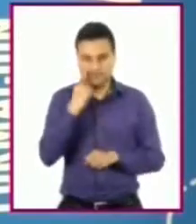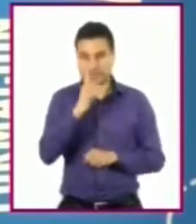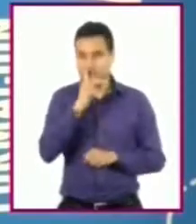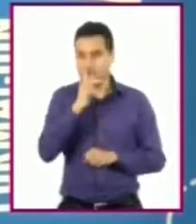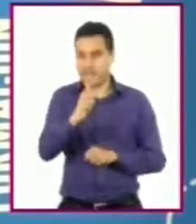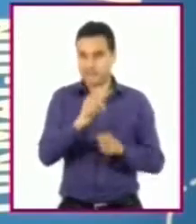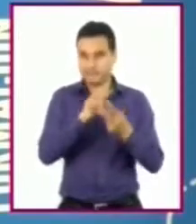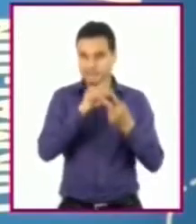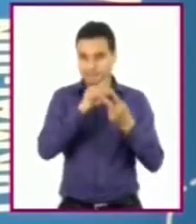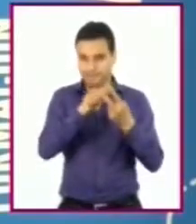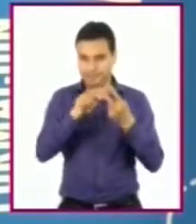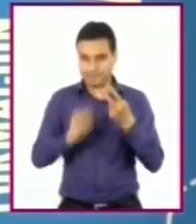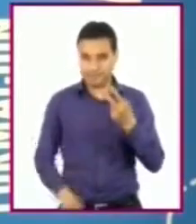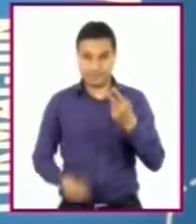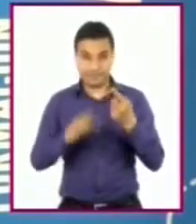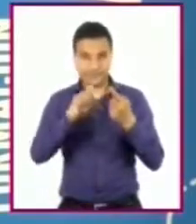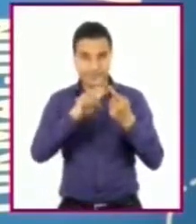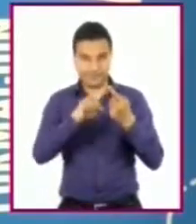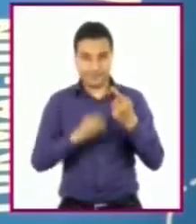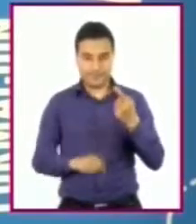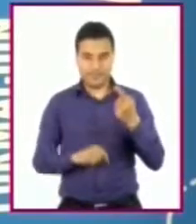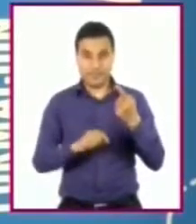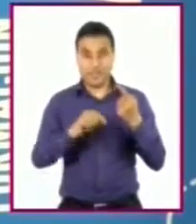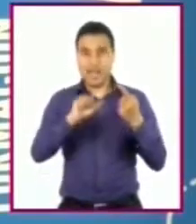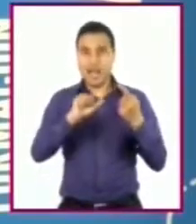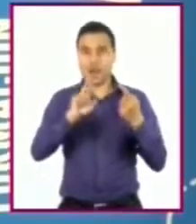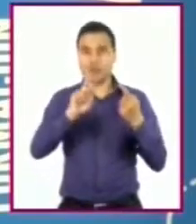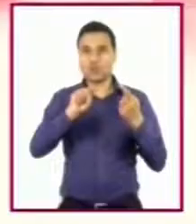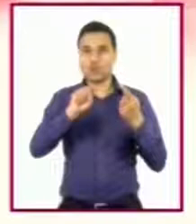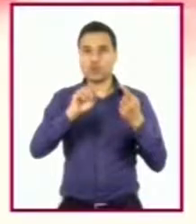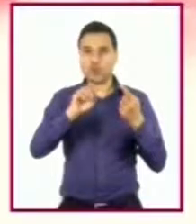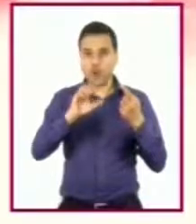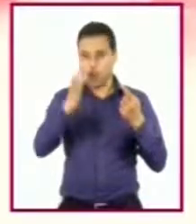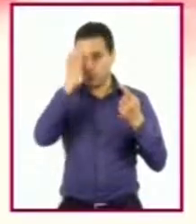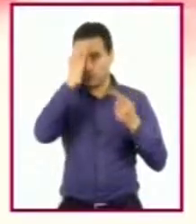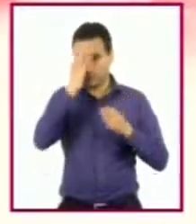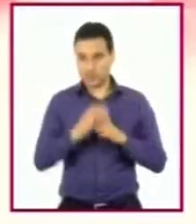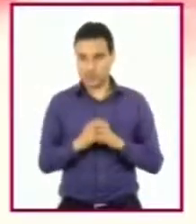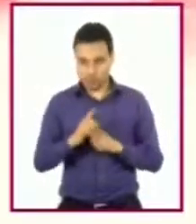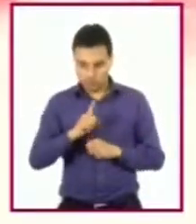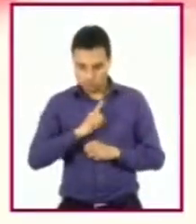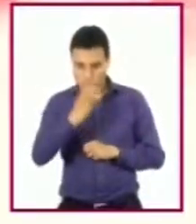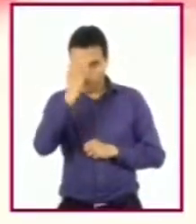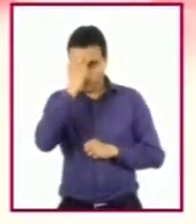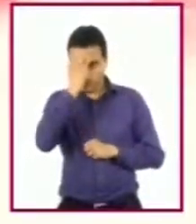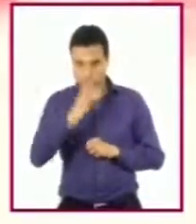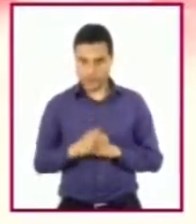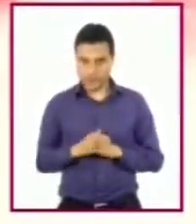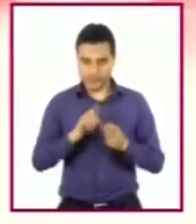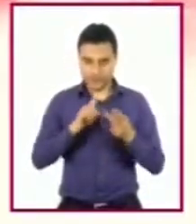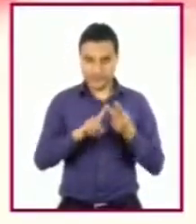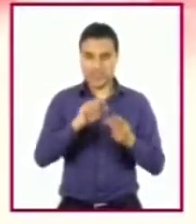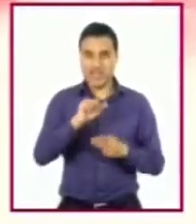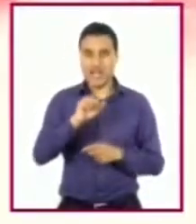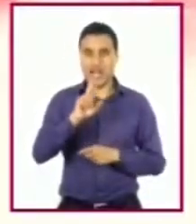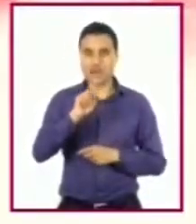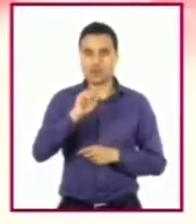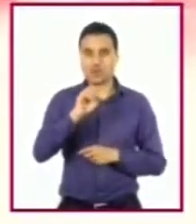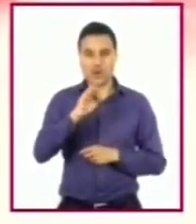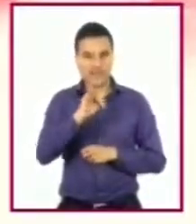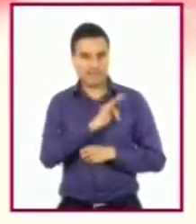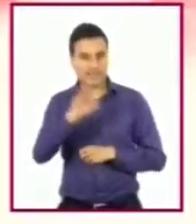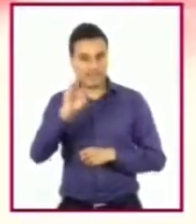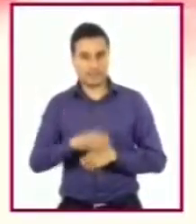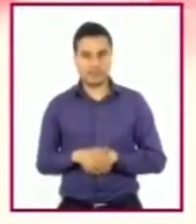son autoconocimiento y capacidad. ¿Sabías que a muchas personas les cuesta trabajo